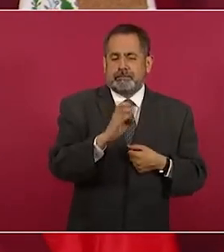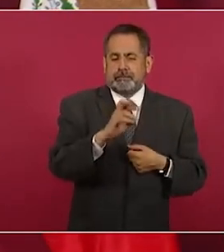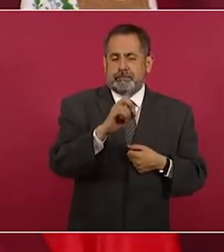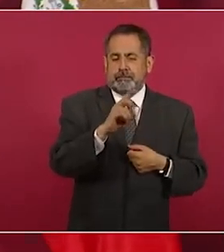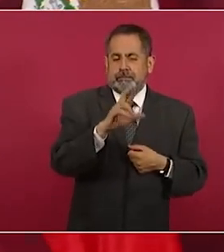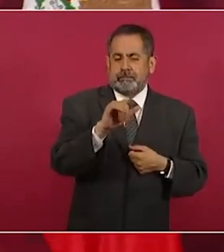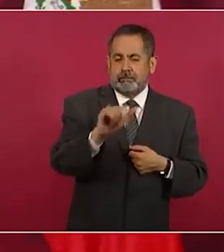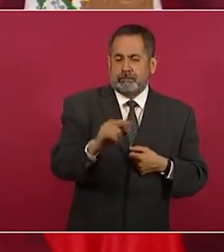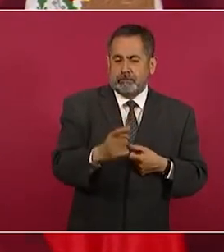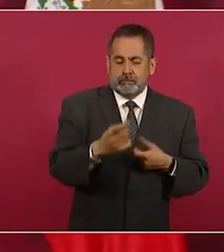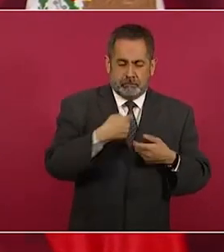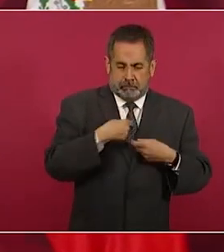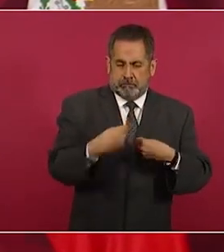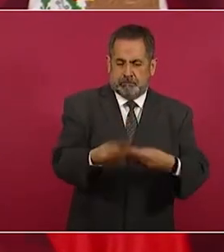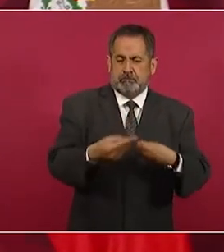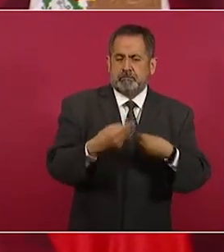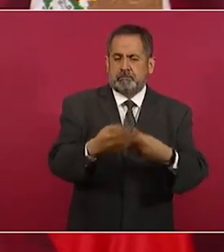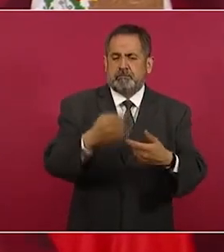cliente de Iberdrola,